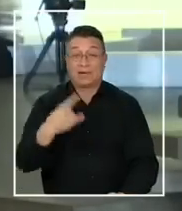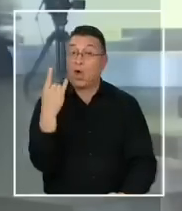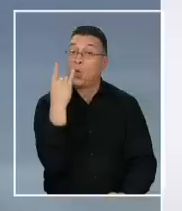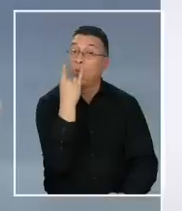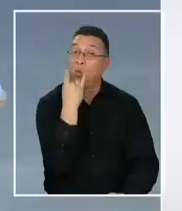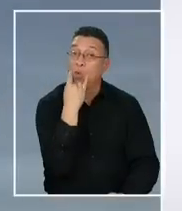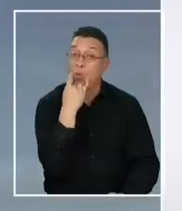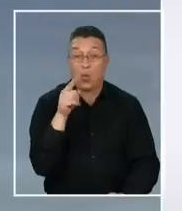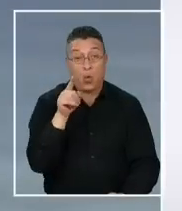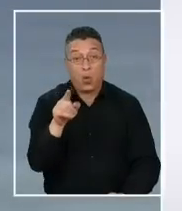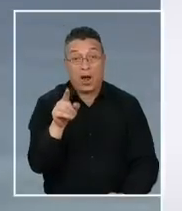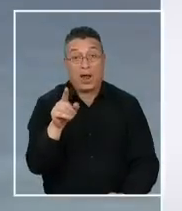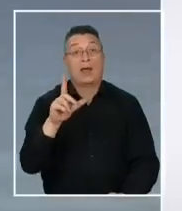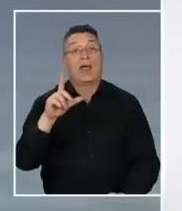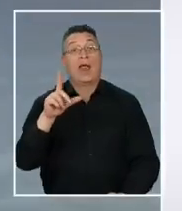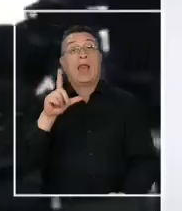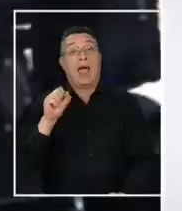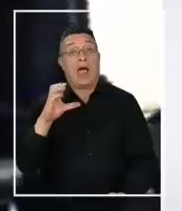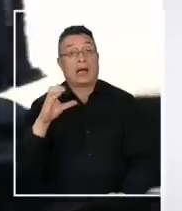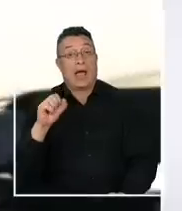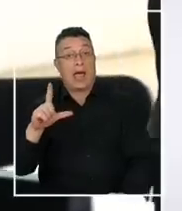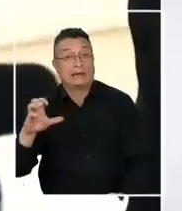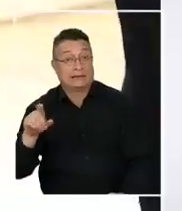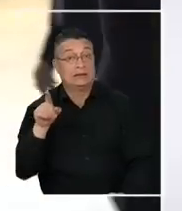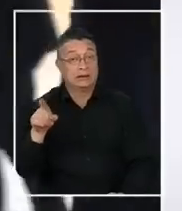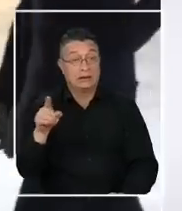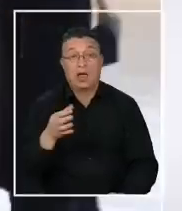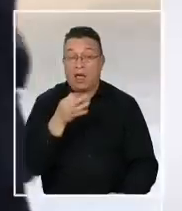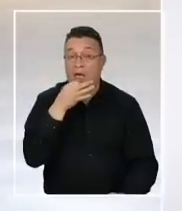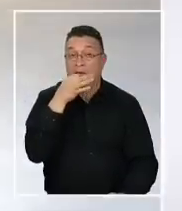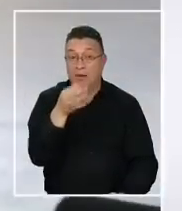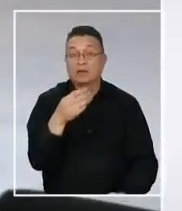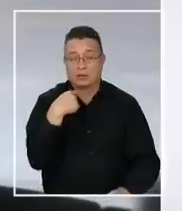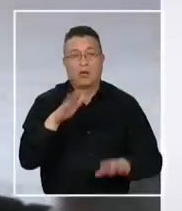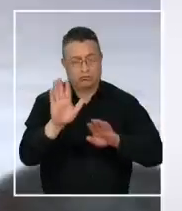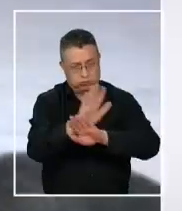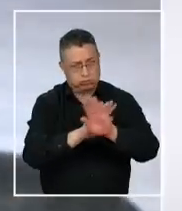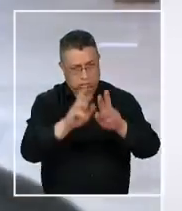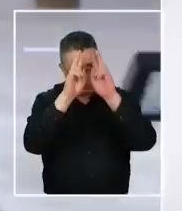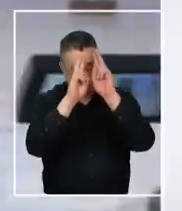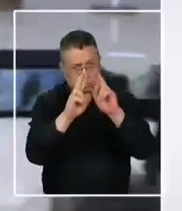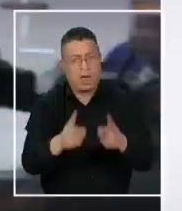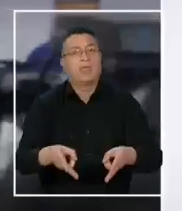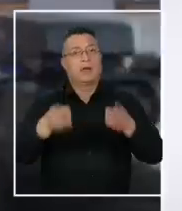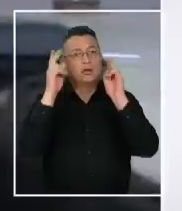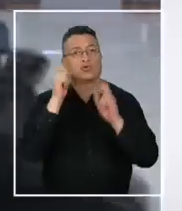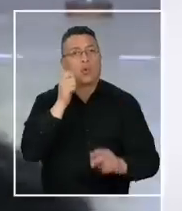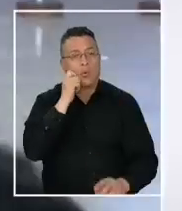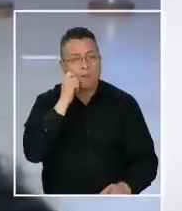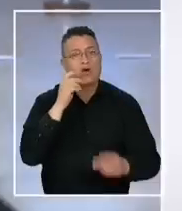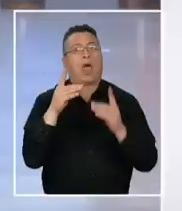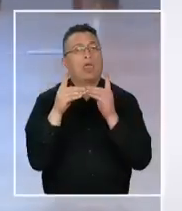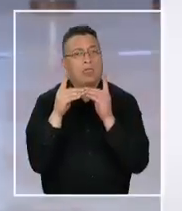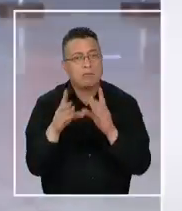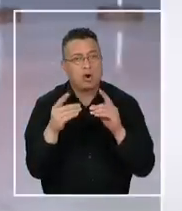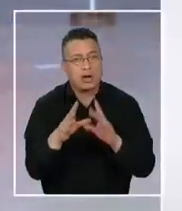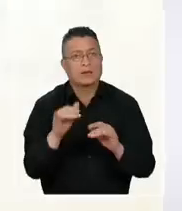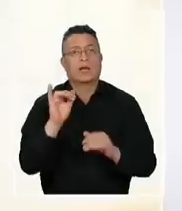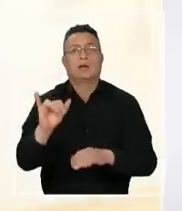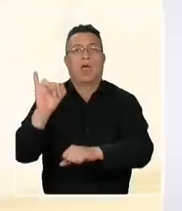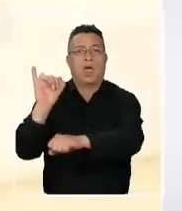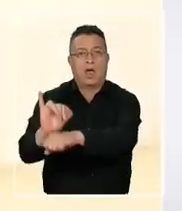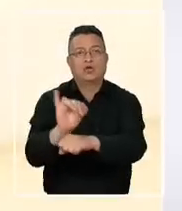Luis Lacalle Pou, también señaló diferir respecto de la protección a los derechos humanos, también a la democracia y a las